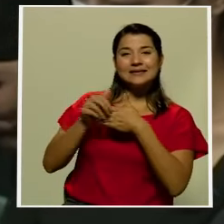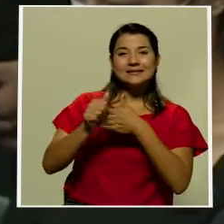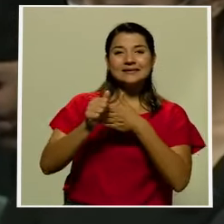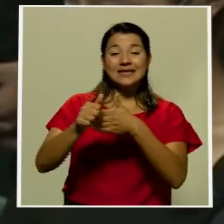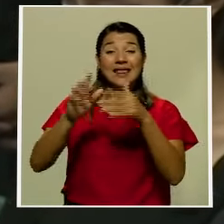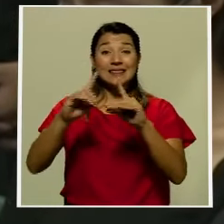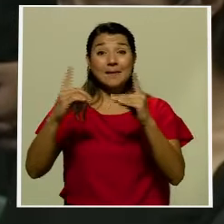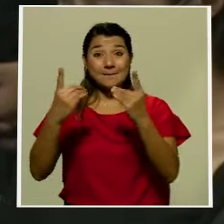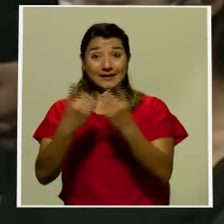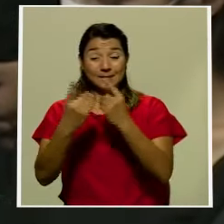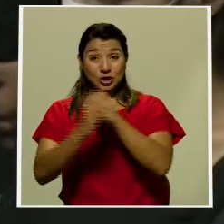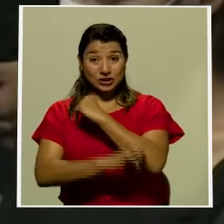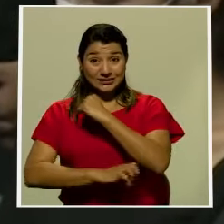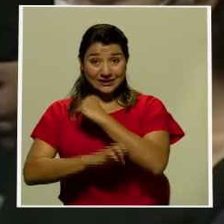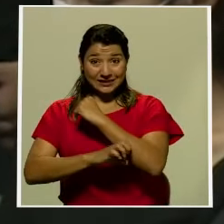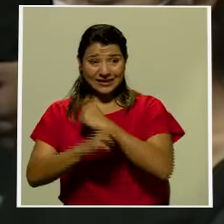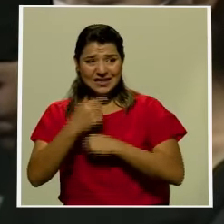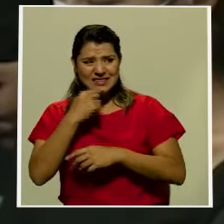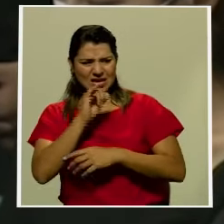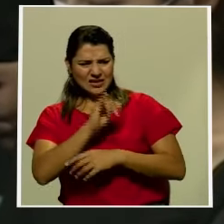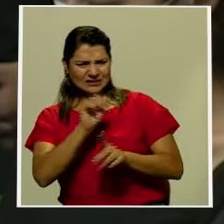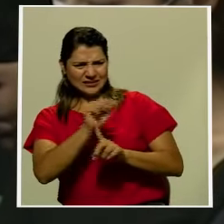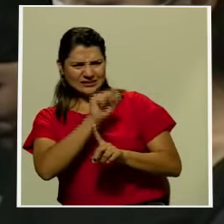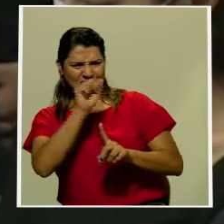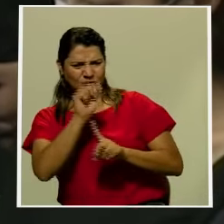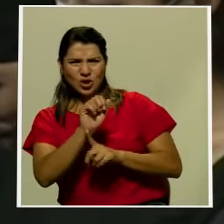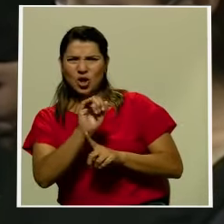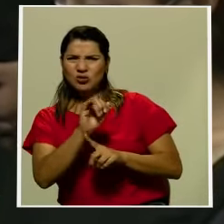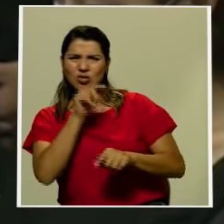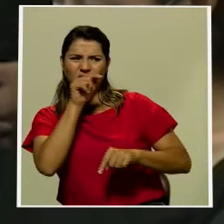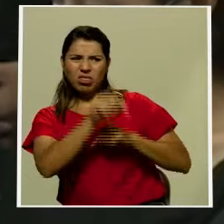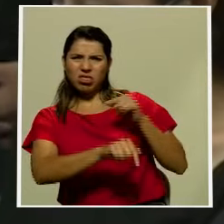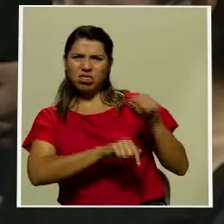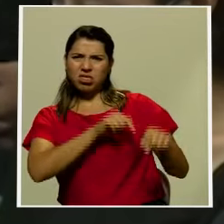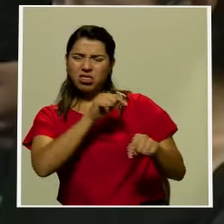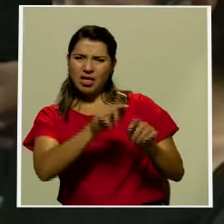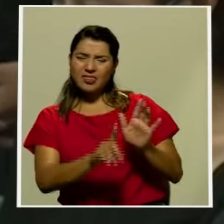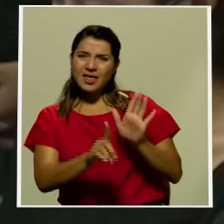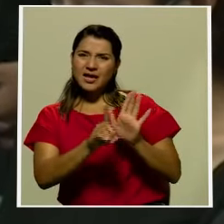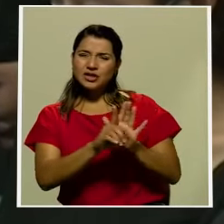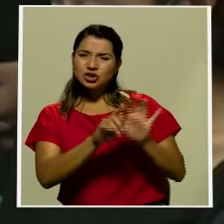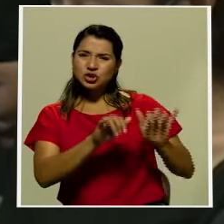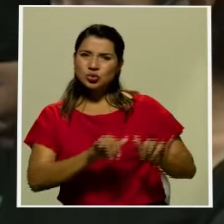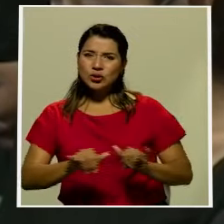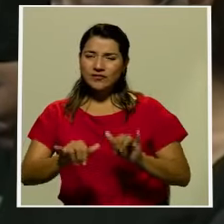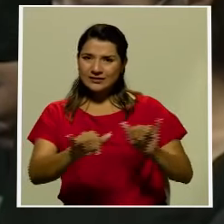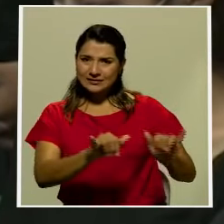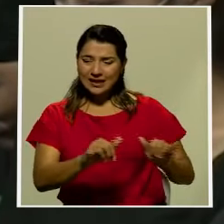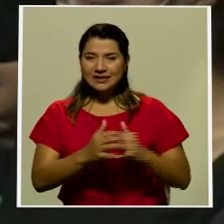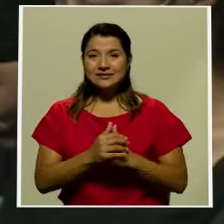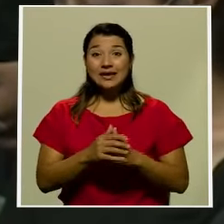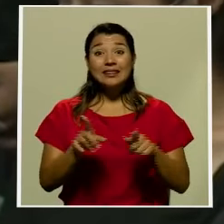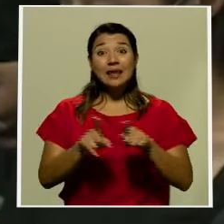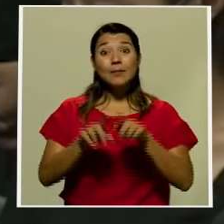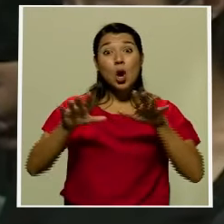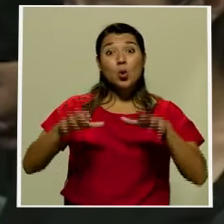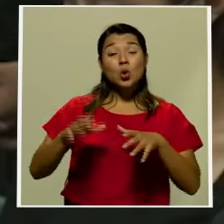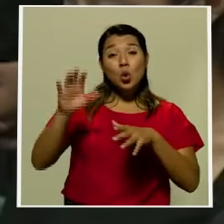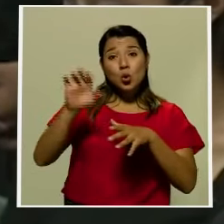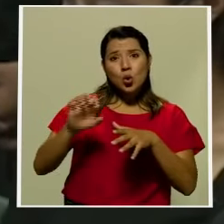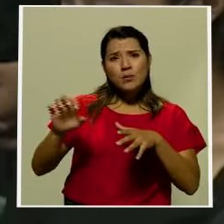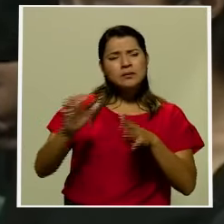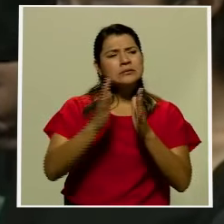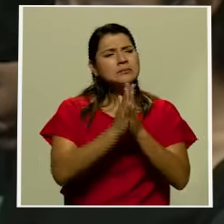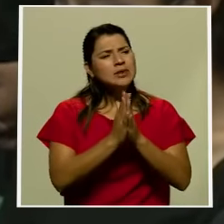Departamento de Estado, calificó los arrestos de ataque contra los derechos universales. Por su parte, la Unión Europea reclamó la